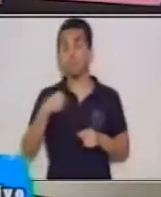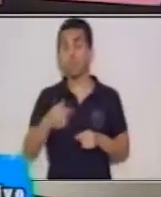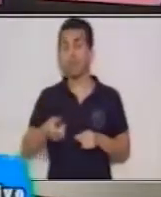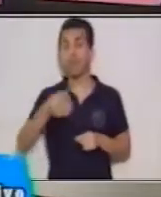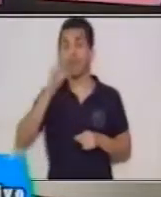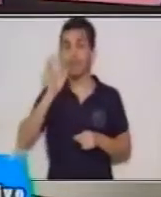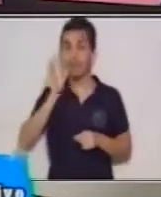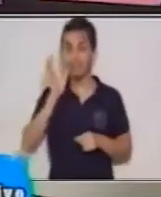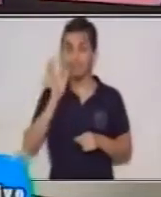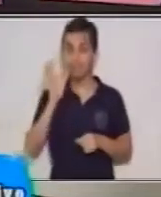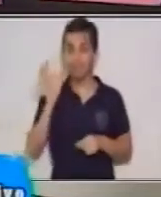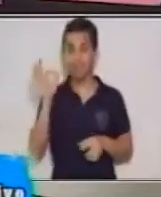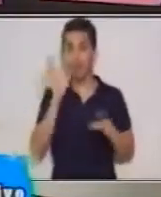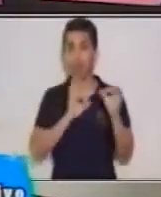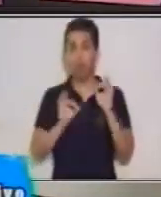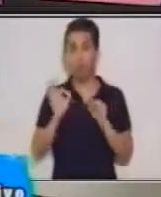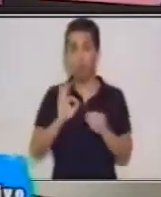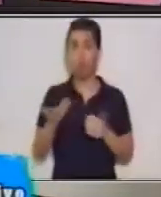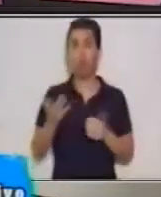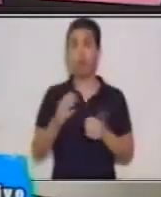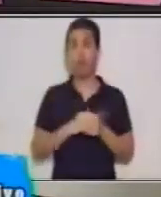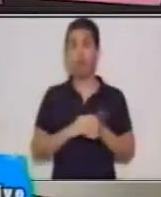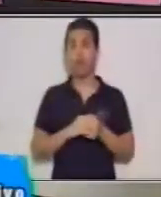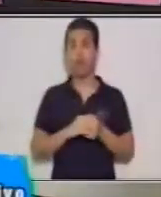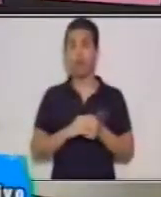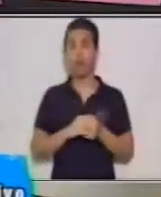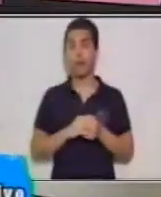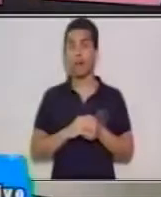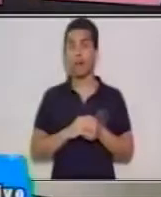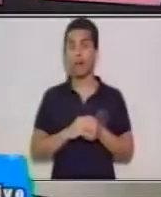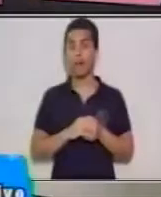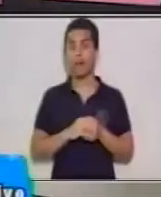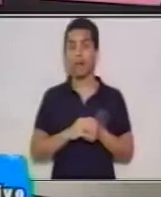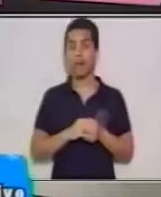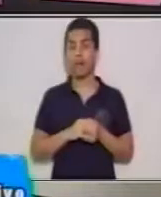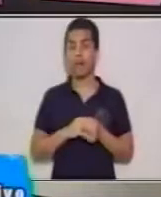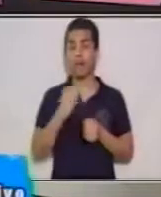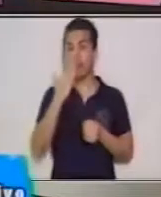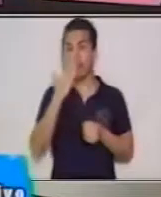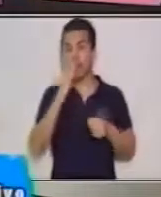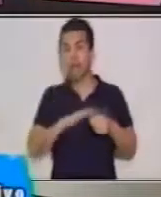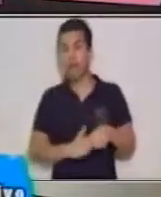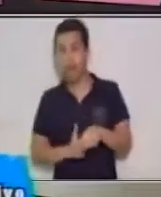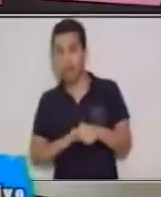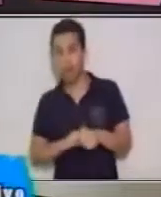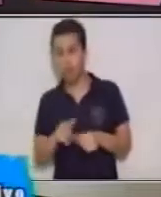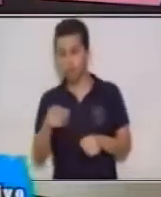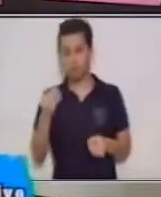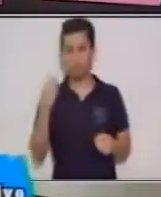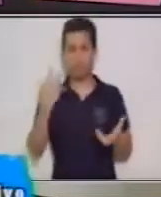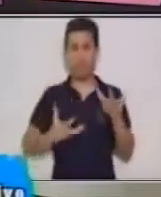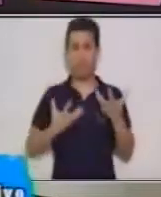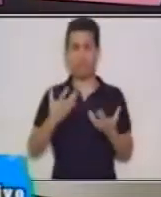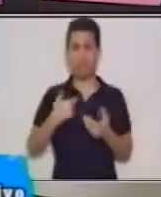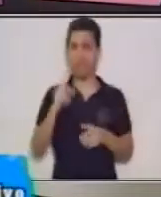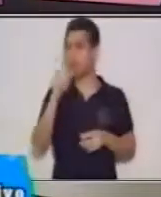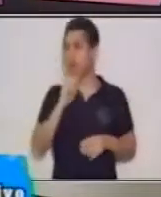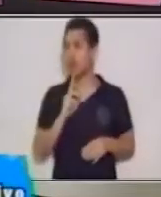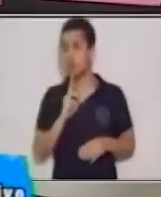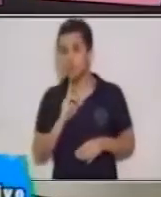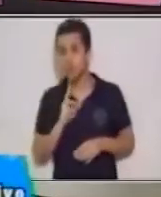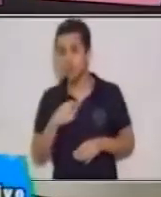o atol y está muy caliente y no lo soplamos, lo vamos a tomar,